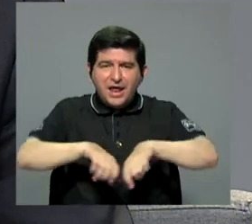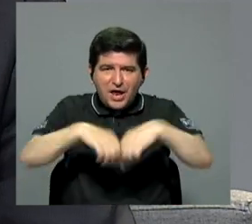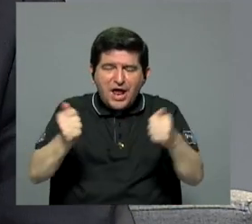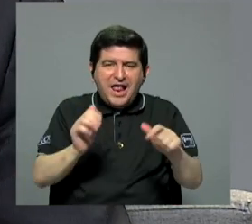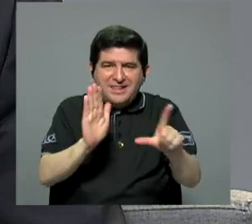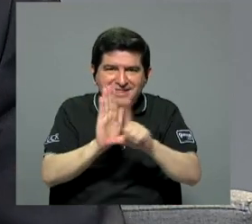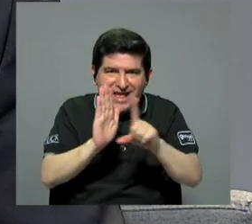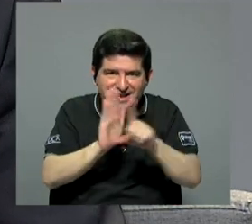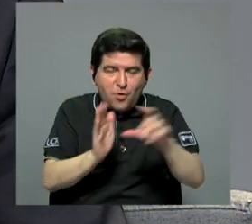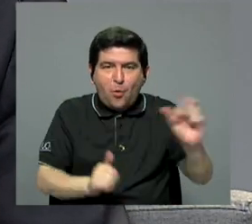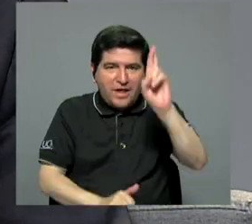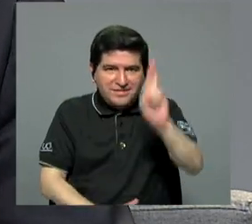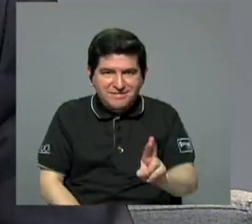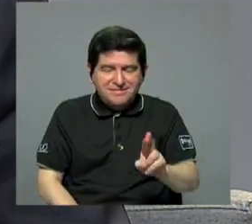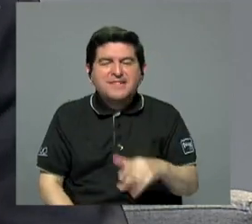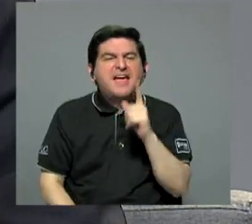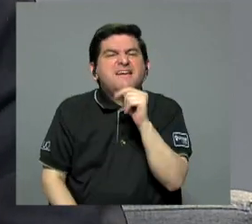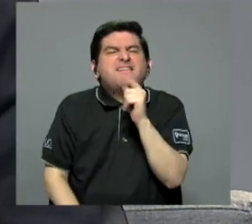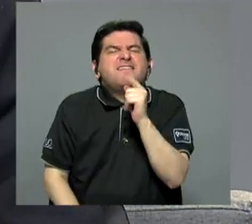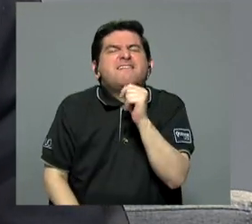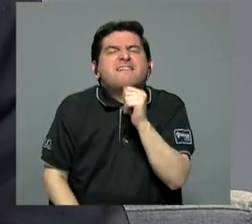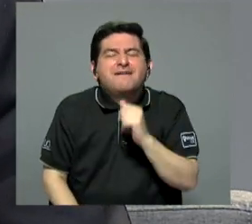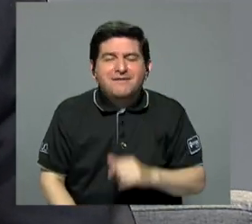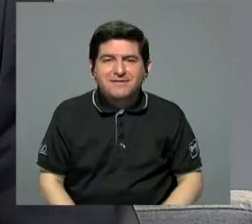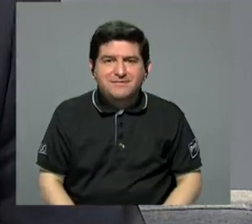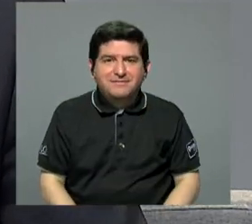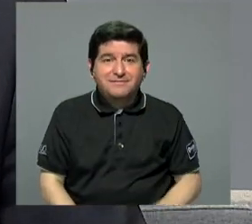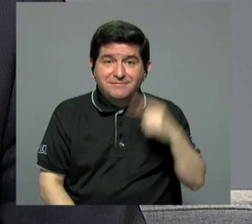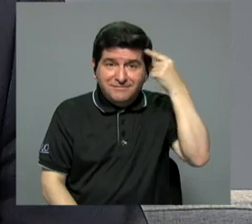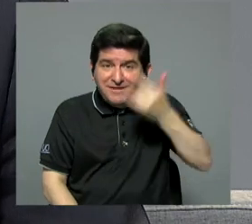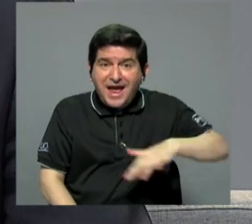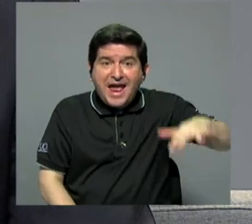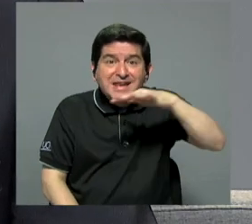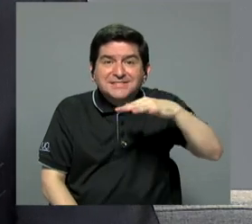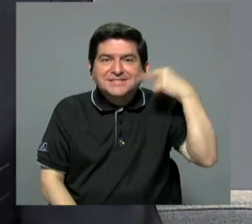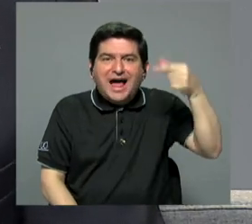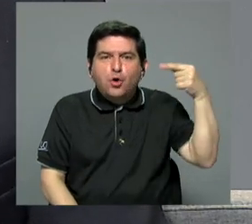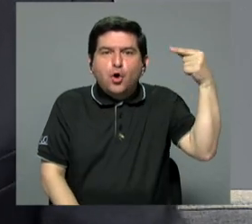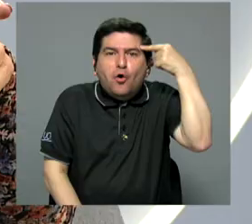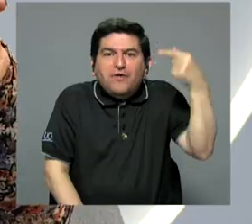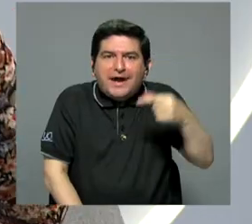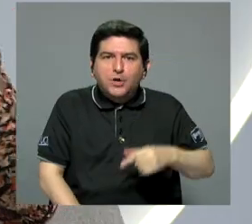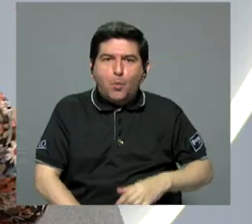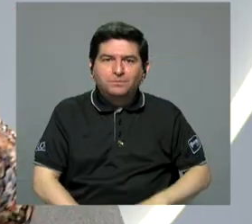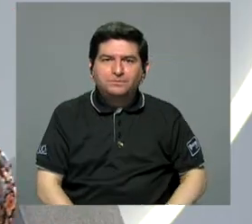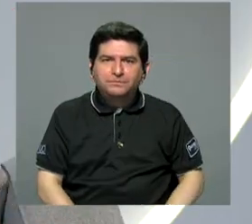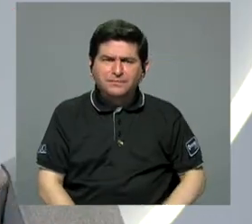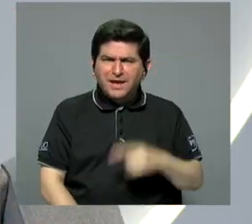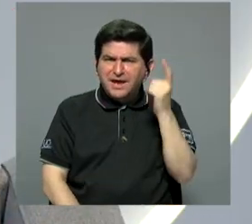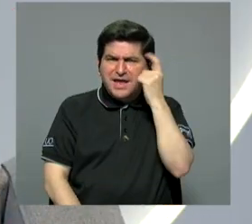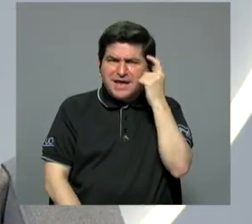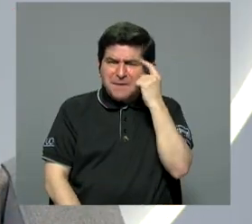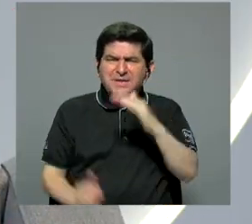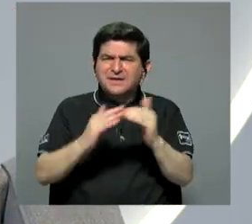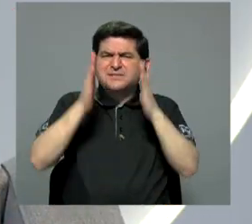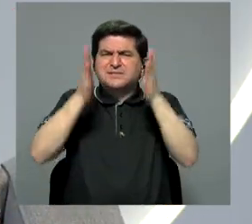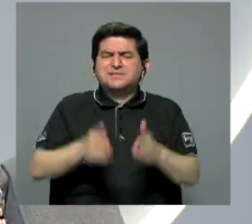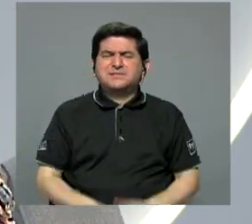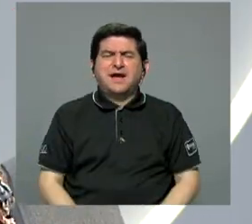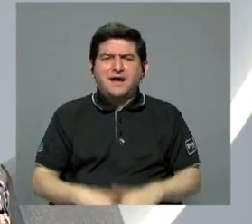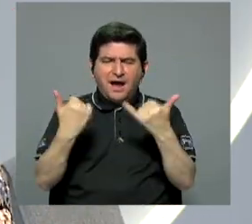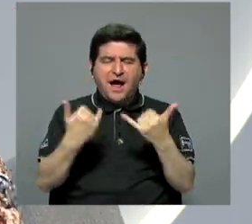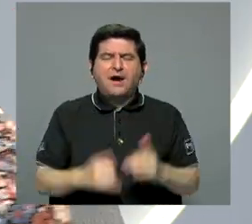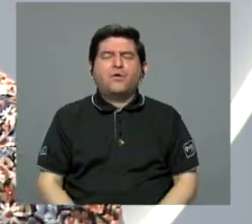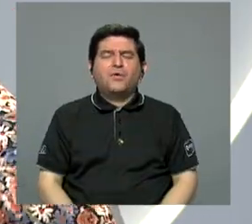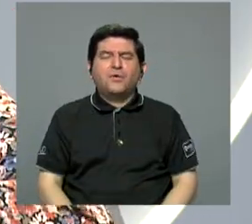eso no lo dijo él, pero yo lo planteo muy bien. El principal delincuente se llama Estado, gobierno. Vamos a ver qué piensa la ciudadanía en el